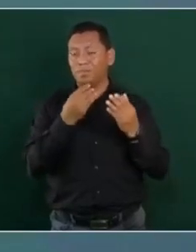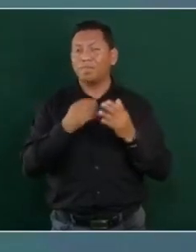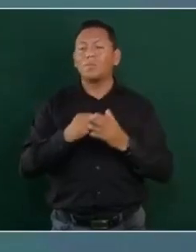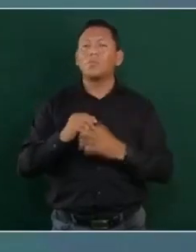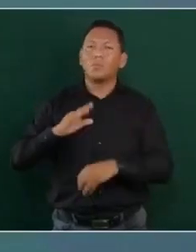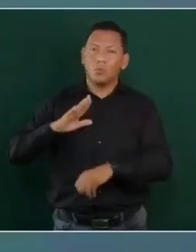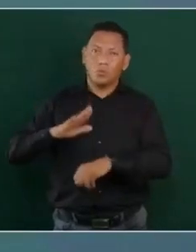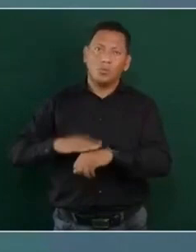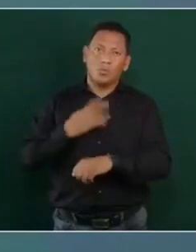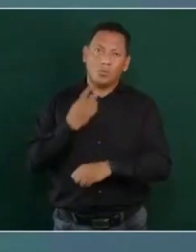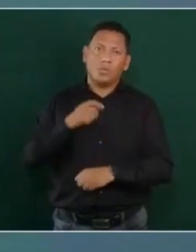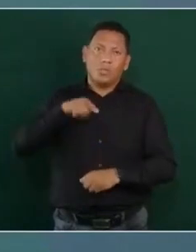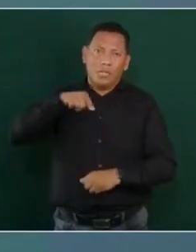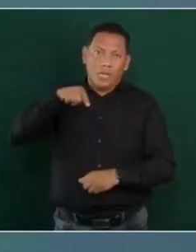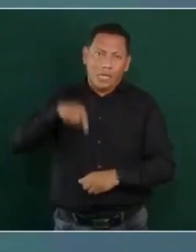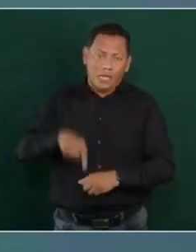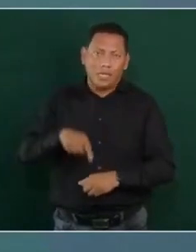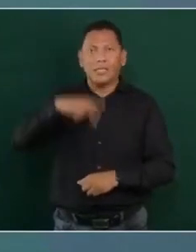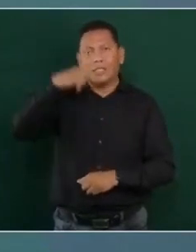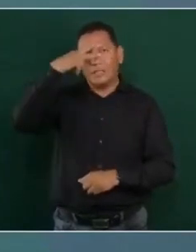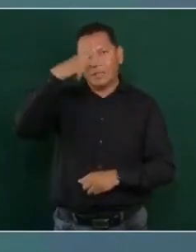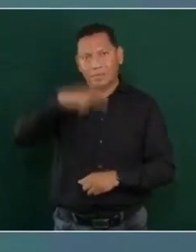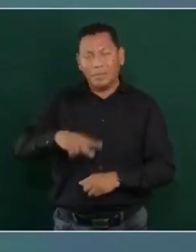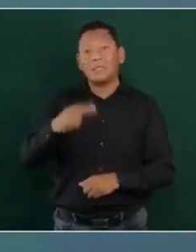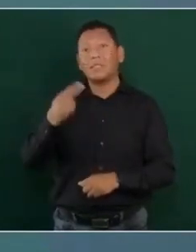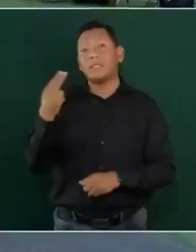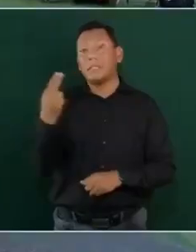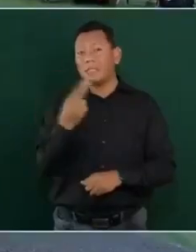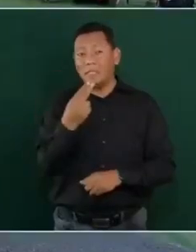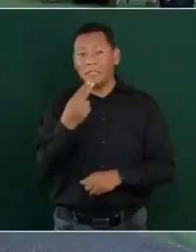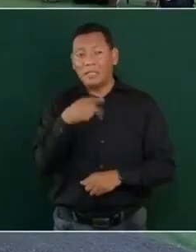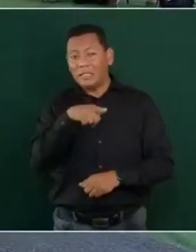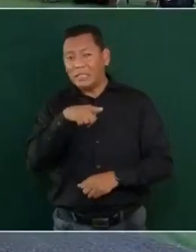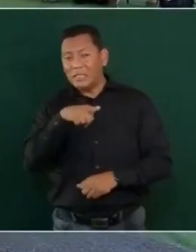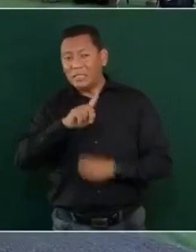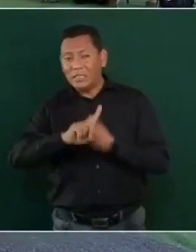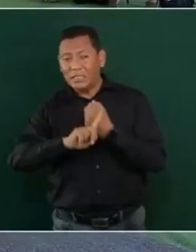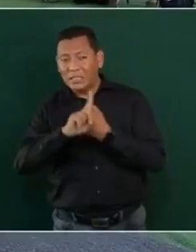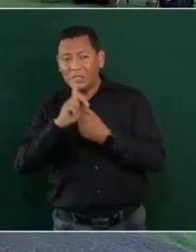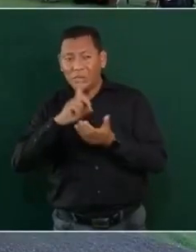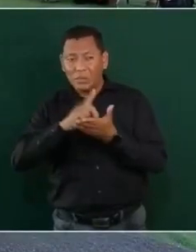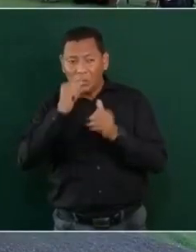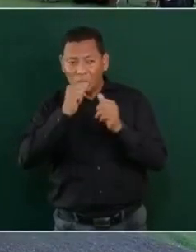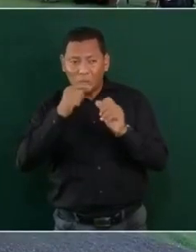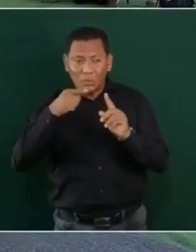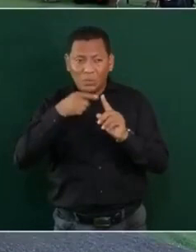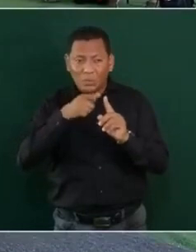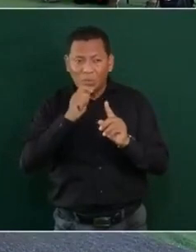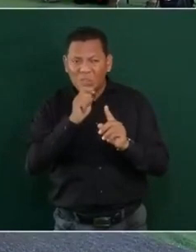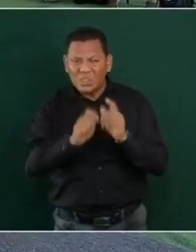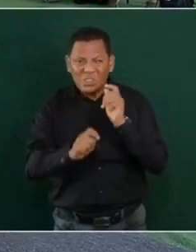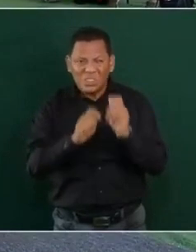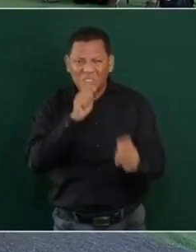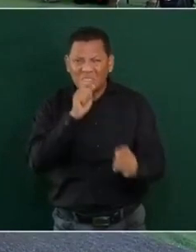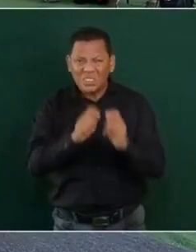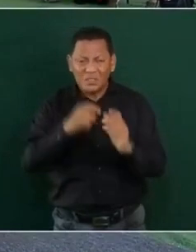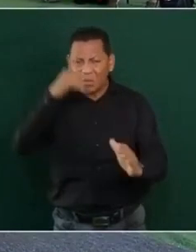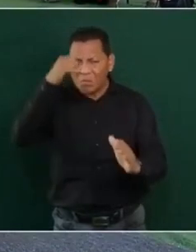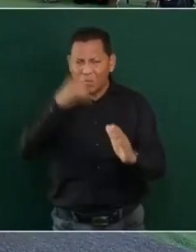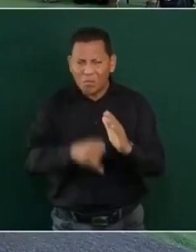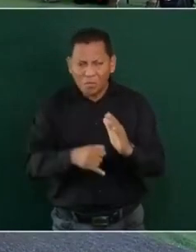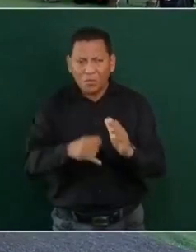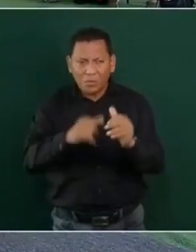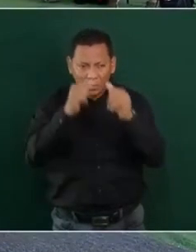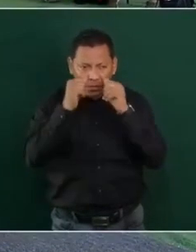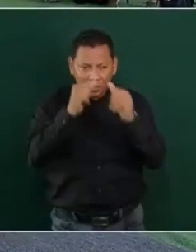Por eso tenemos que atender las causas, no sólo los efectos.